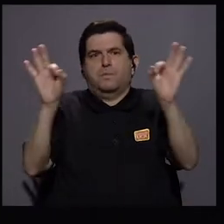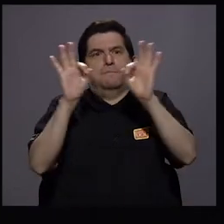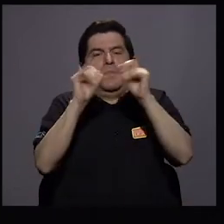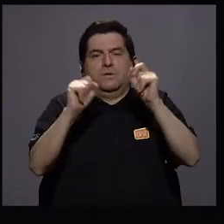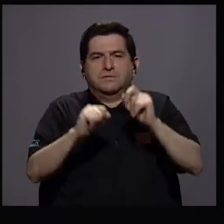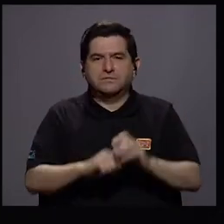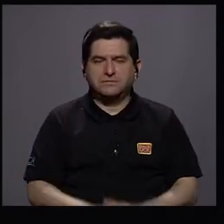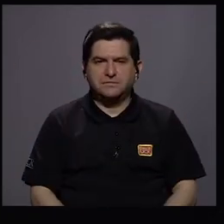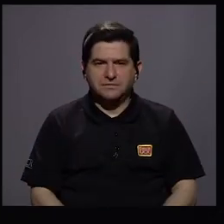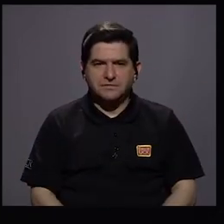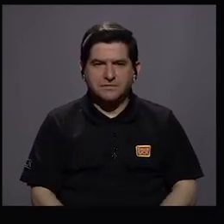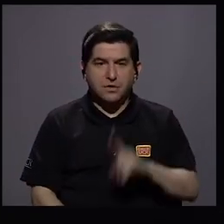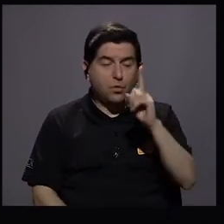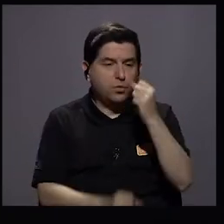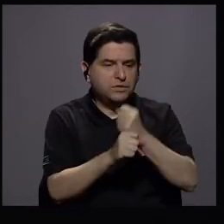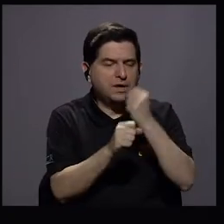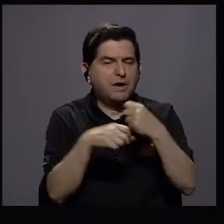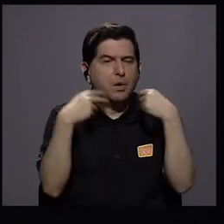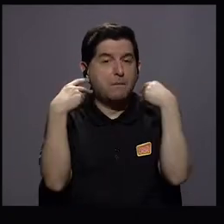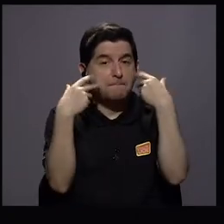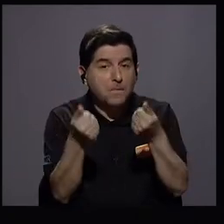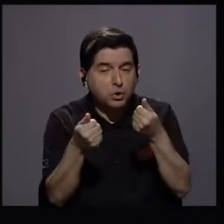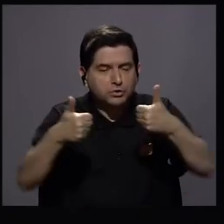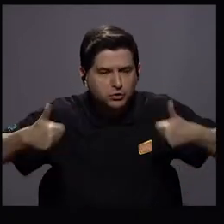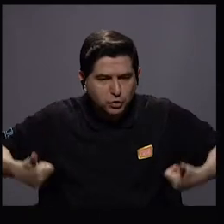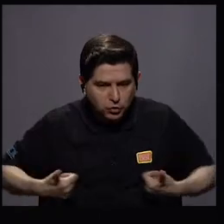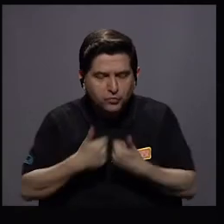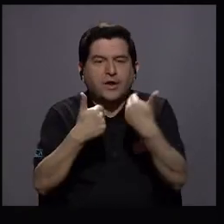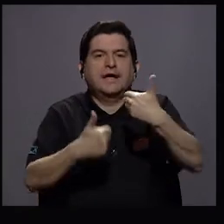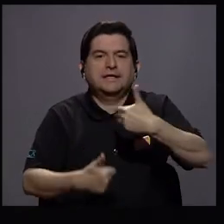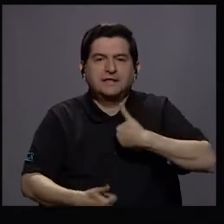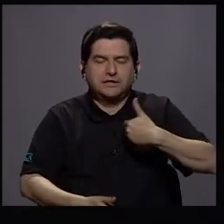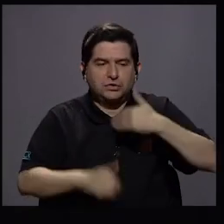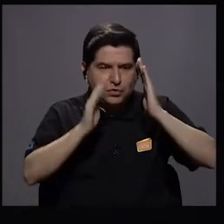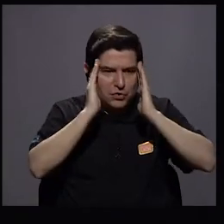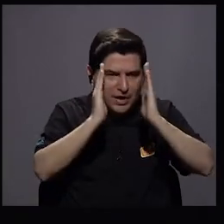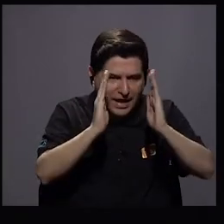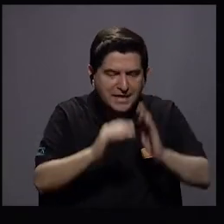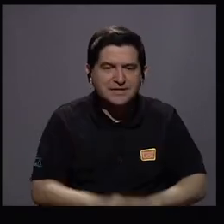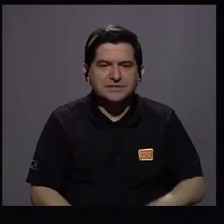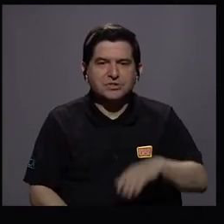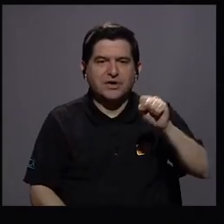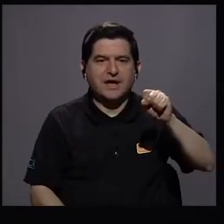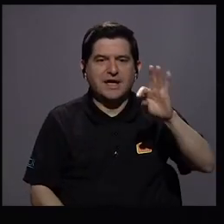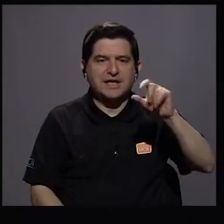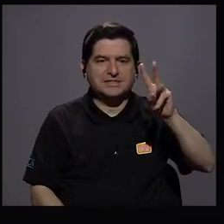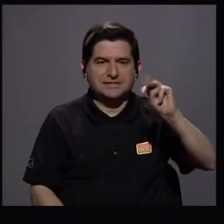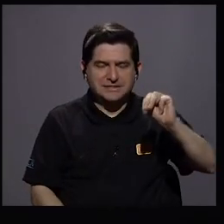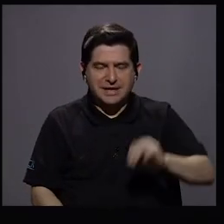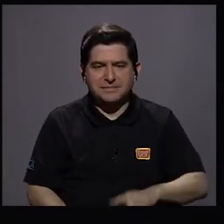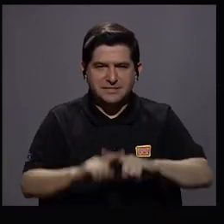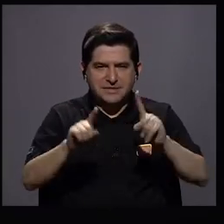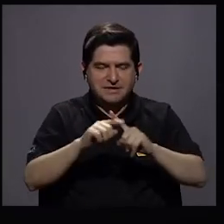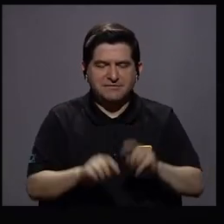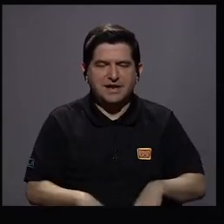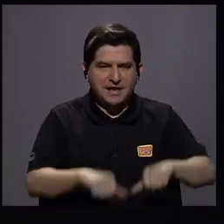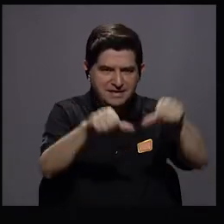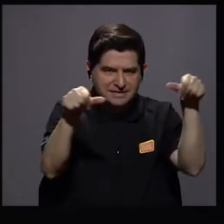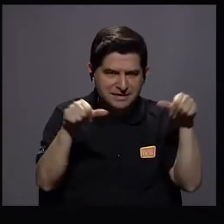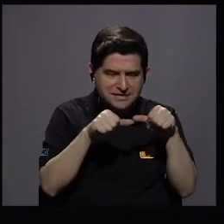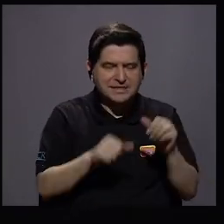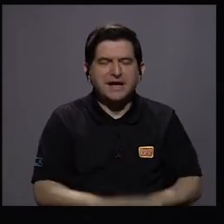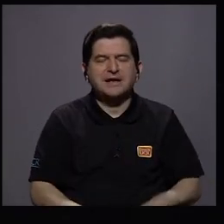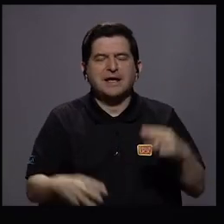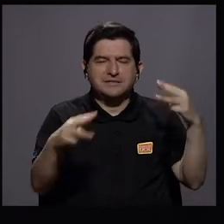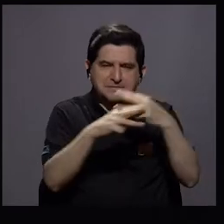que una de las tareas urgentes y de los desafíos que tenemos en la atención de las STEM, que son todas esas materias que tienen que ver con matemática,